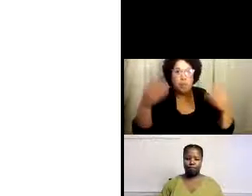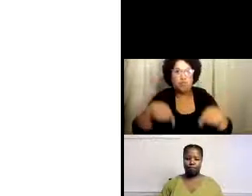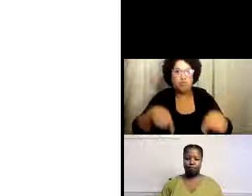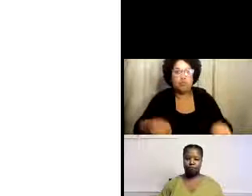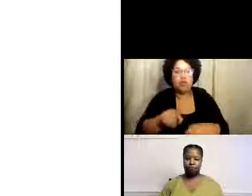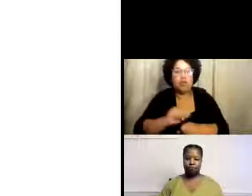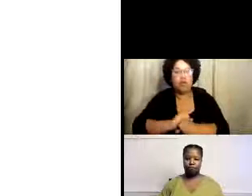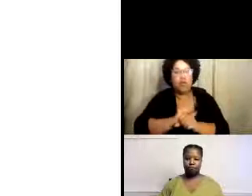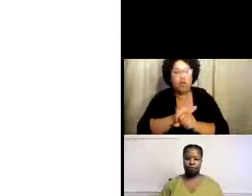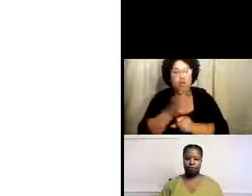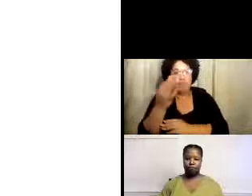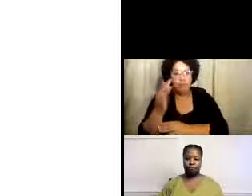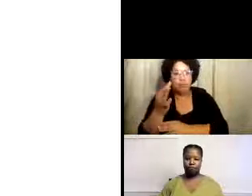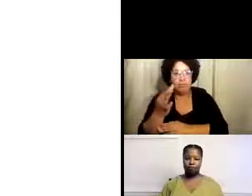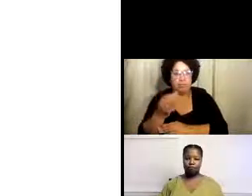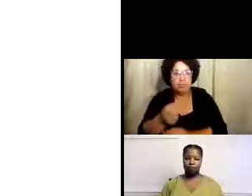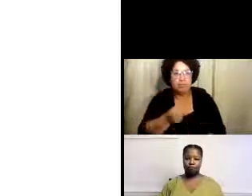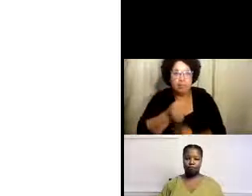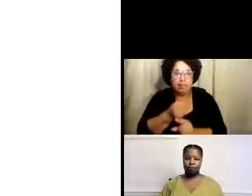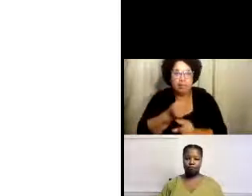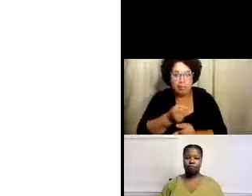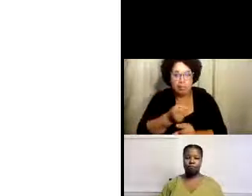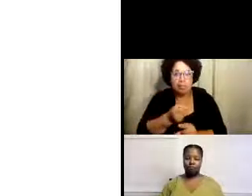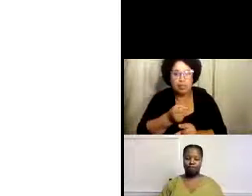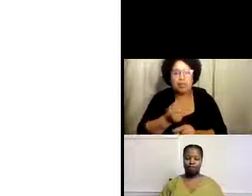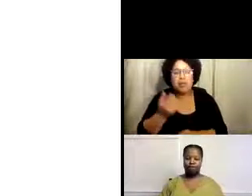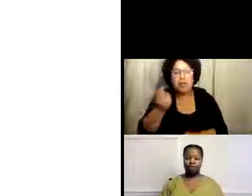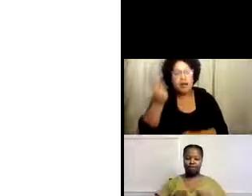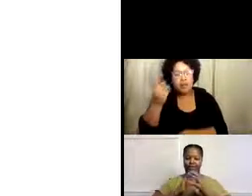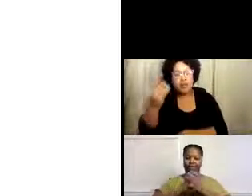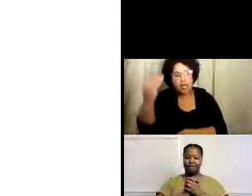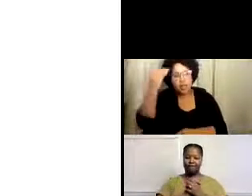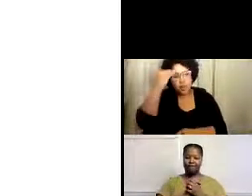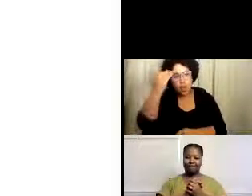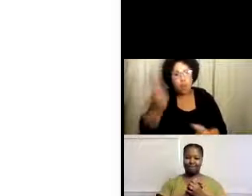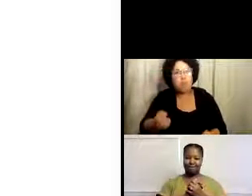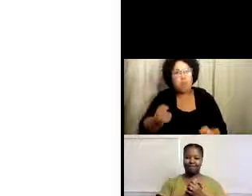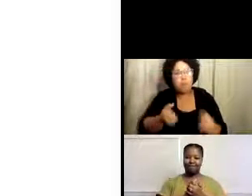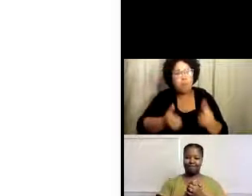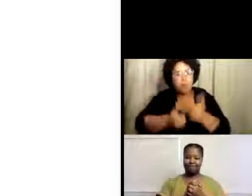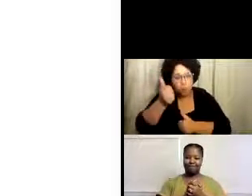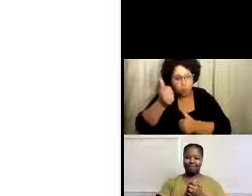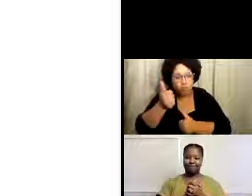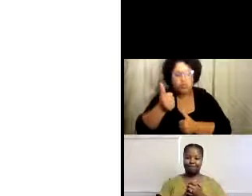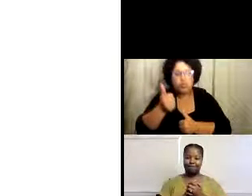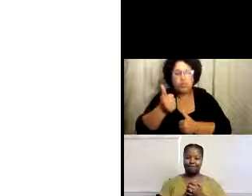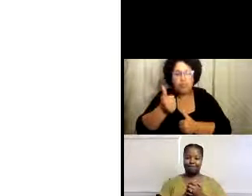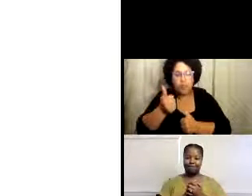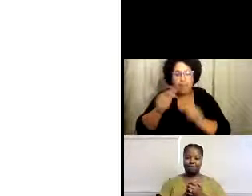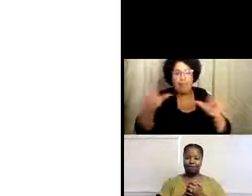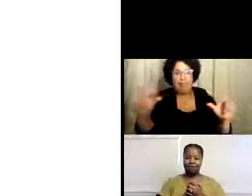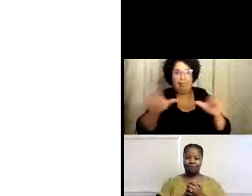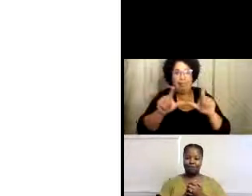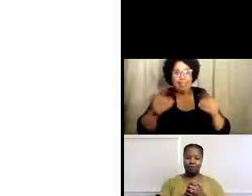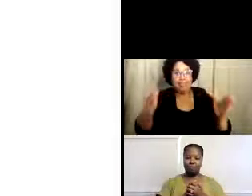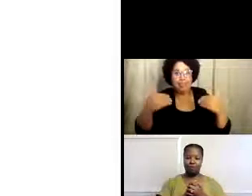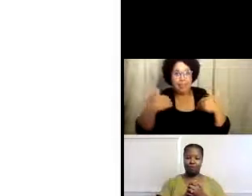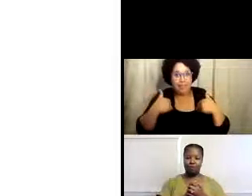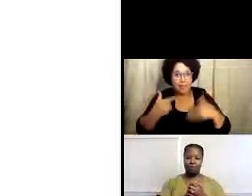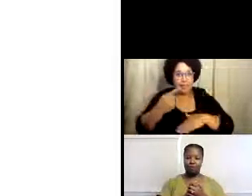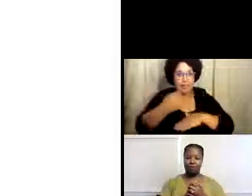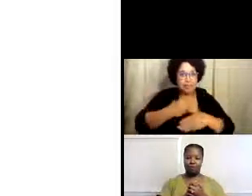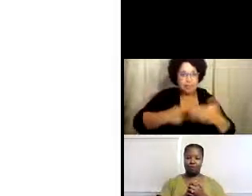prohibido programas de día para adultos durante la pandemia COVID-19. Pero sabemos que la mayoría de